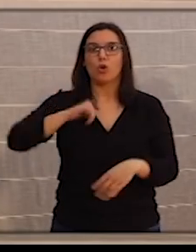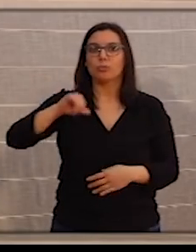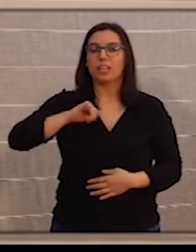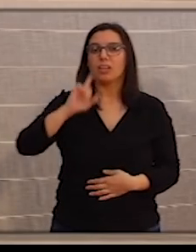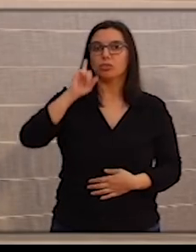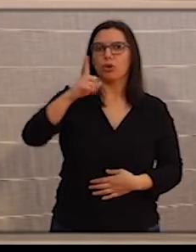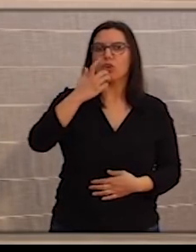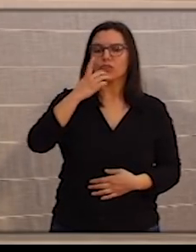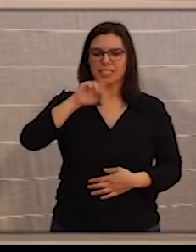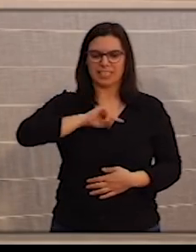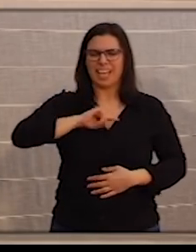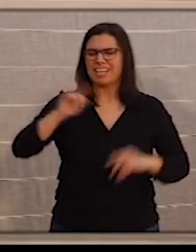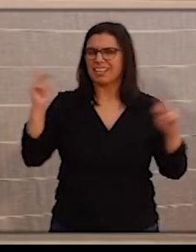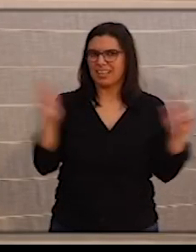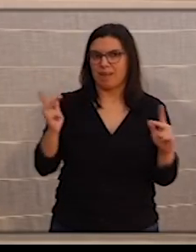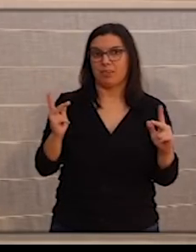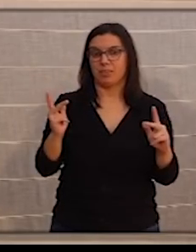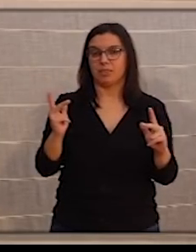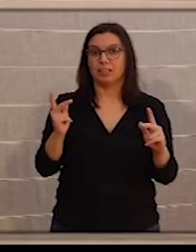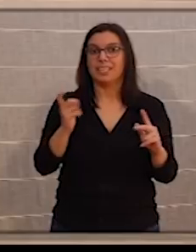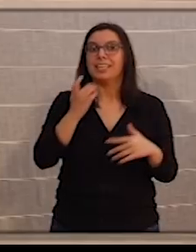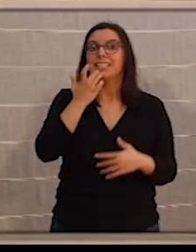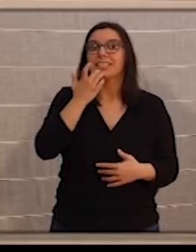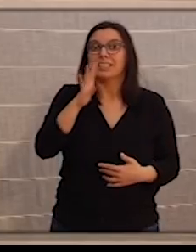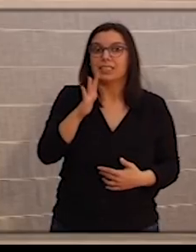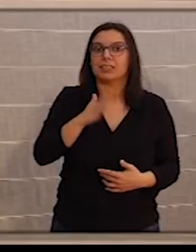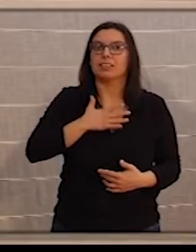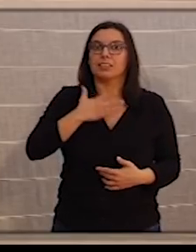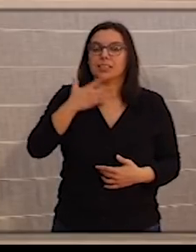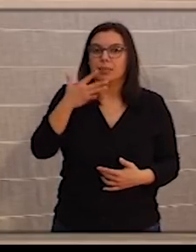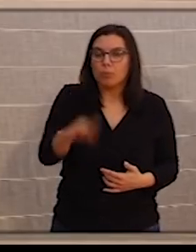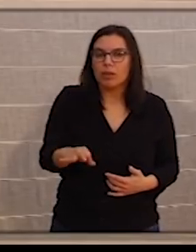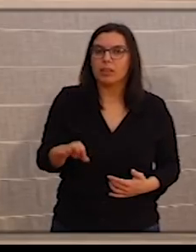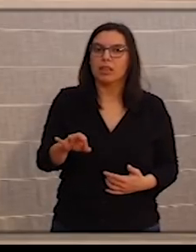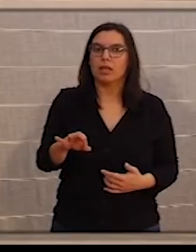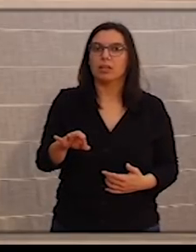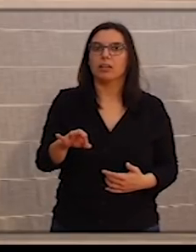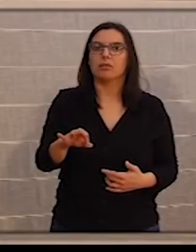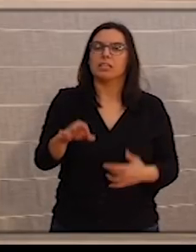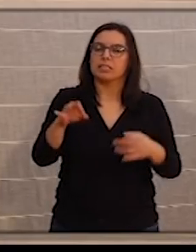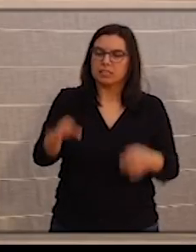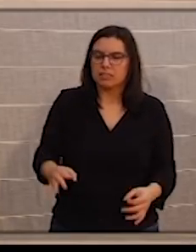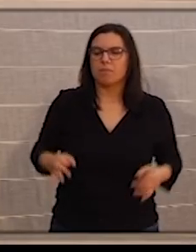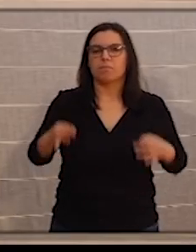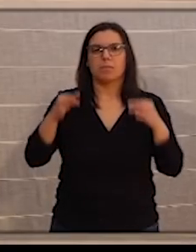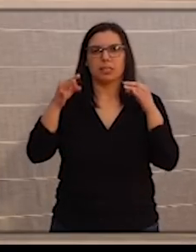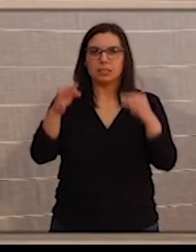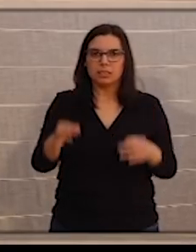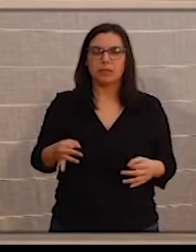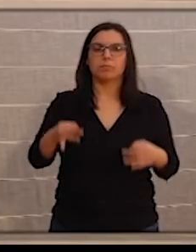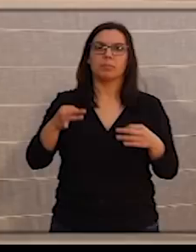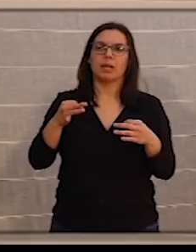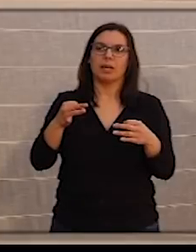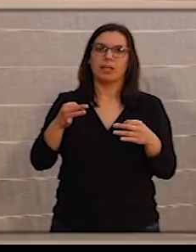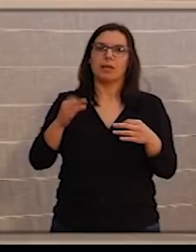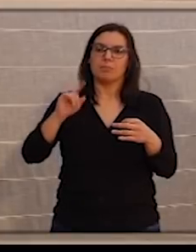cuando los problemas son graves y, si es posible, siempre que sea posible, mediante alguien que nos haya